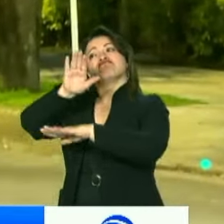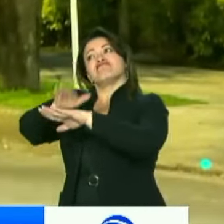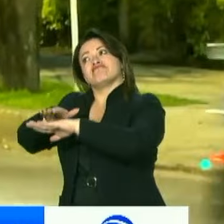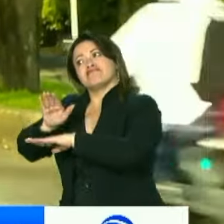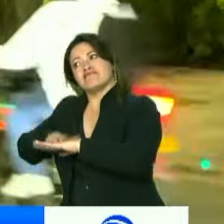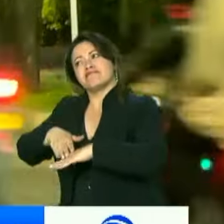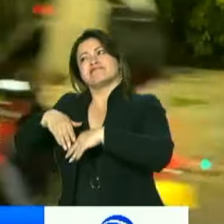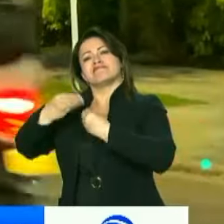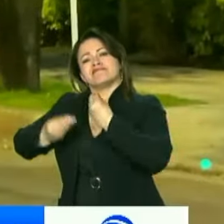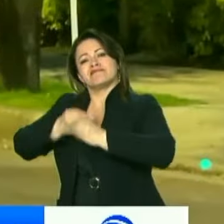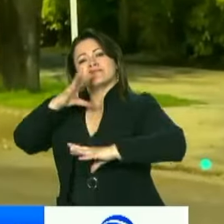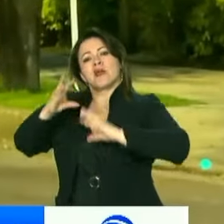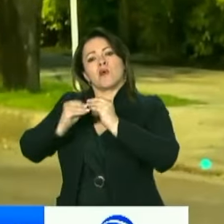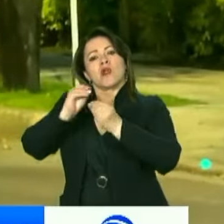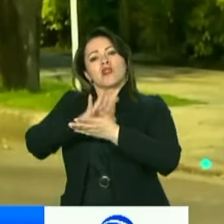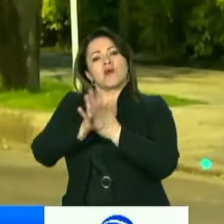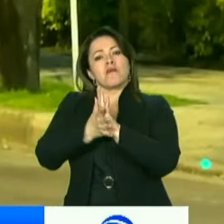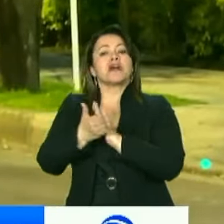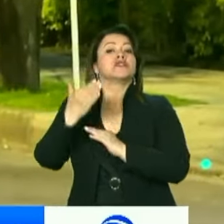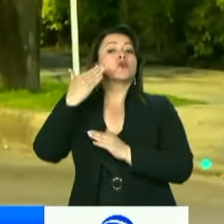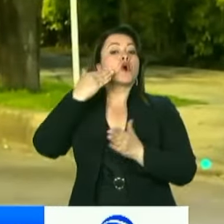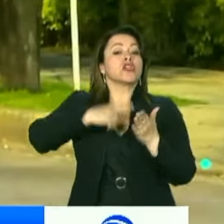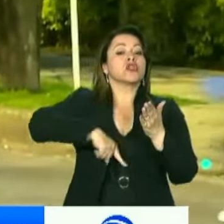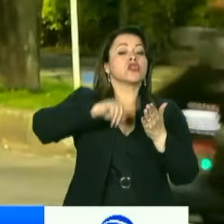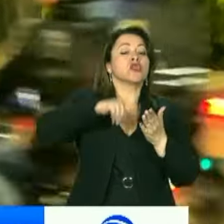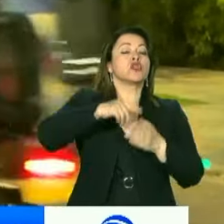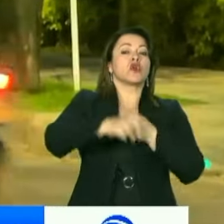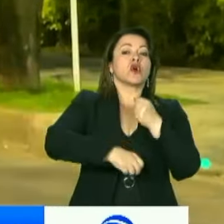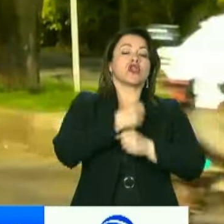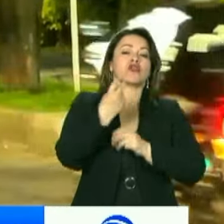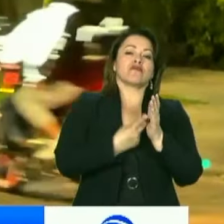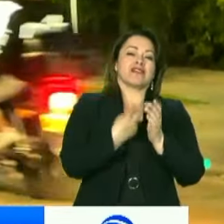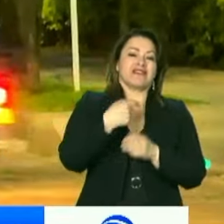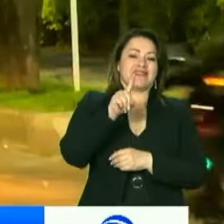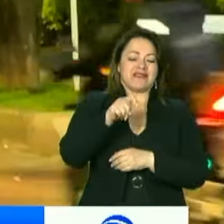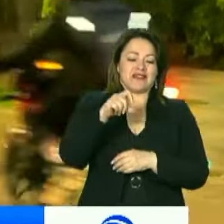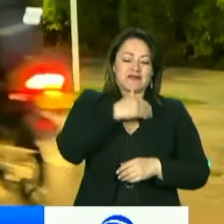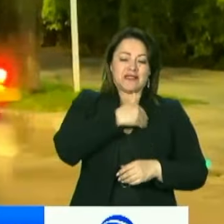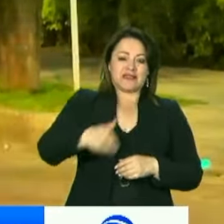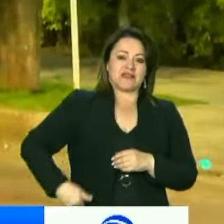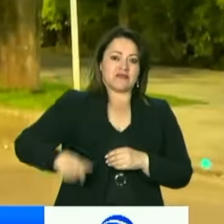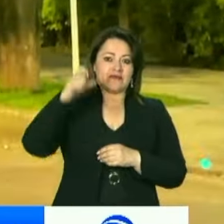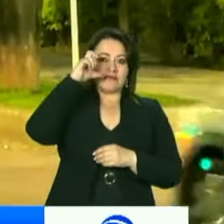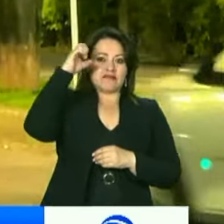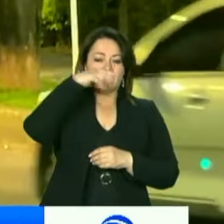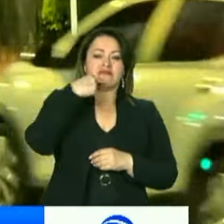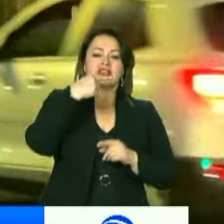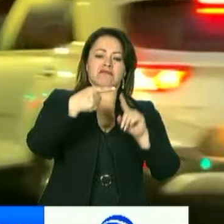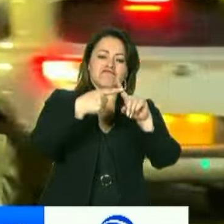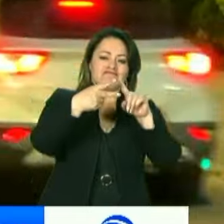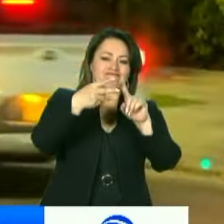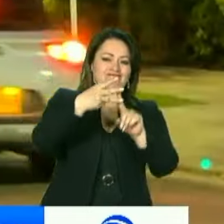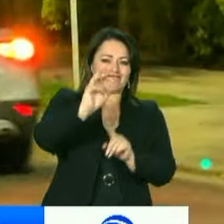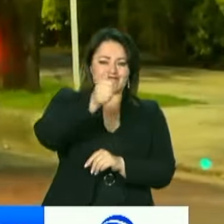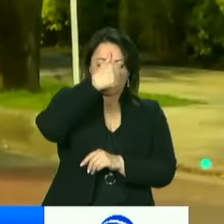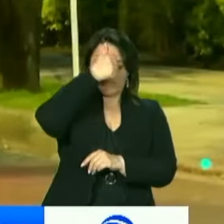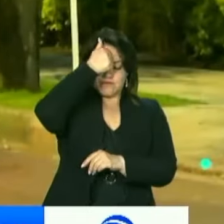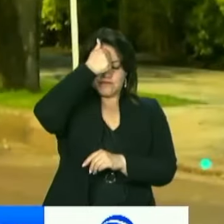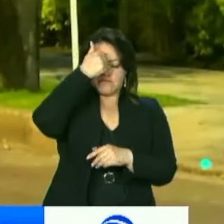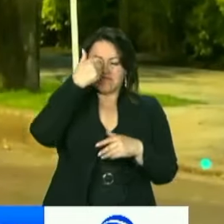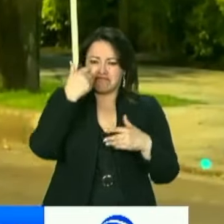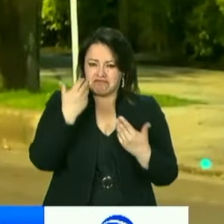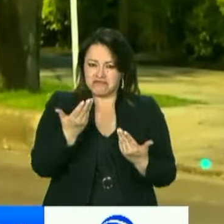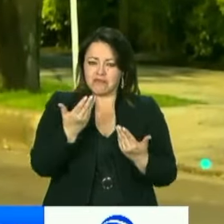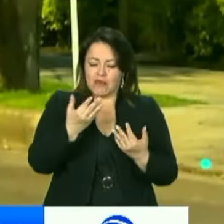a los acuerdos de paz firmados en el año 2016. El presidente es enfático en que son tres puntos claves y ejes para